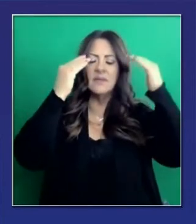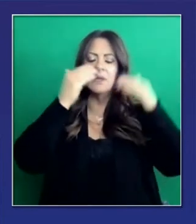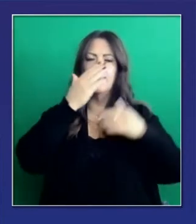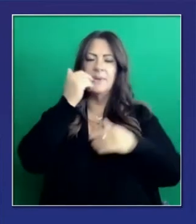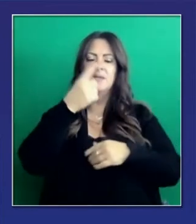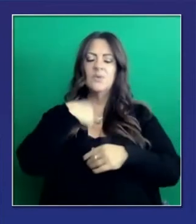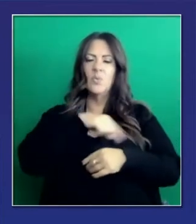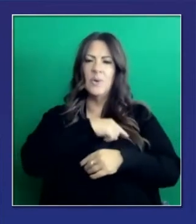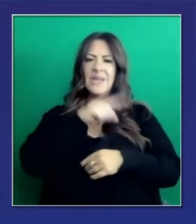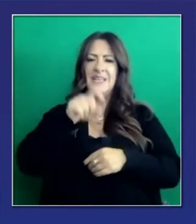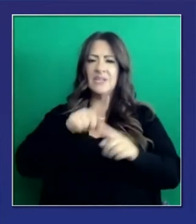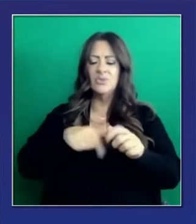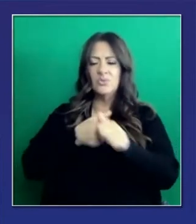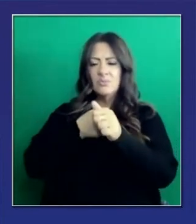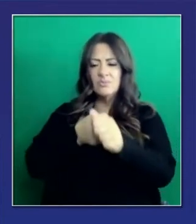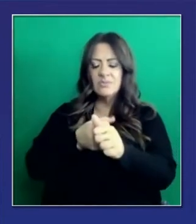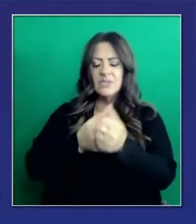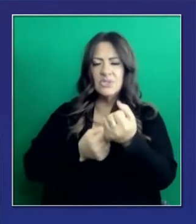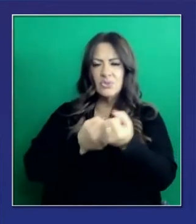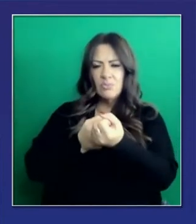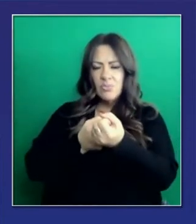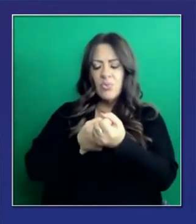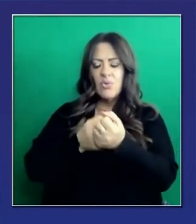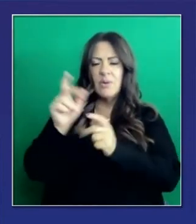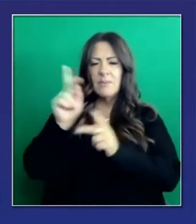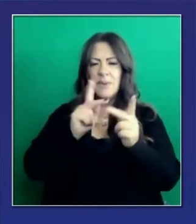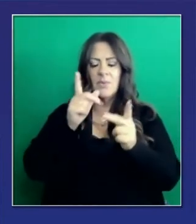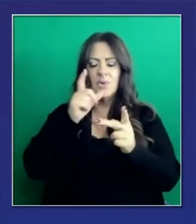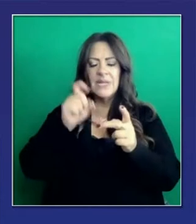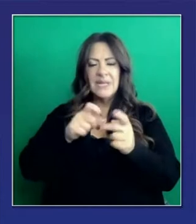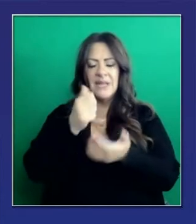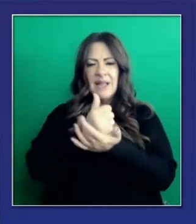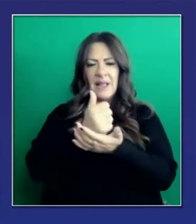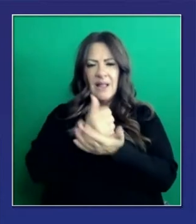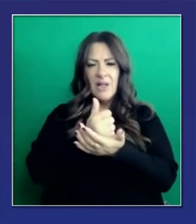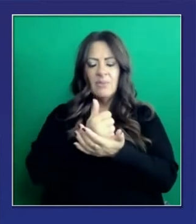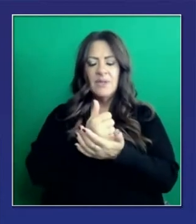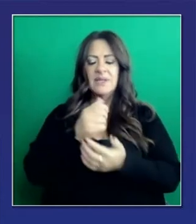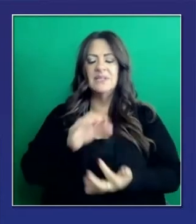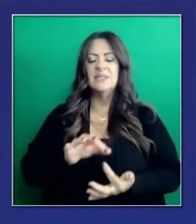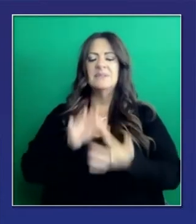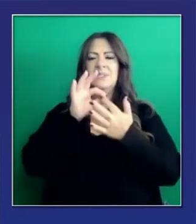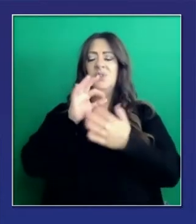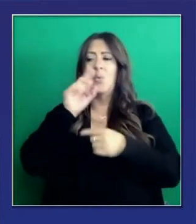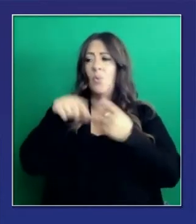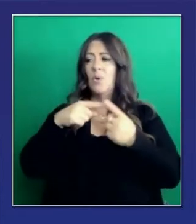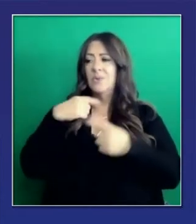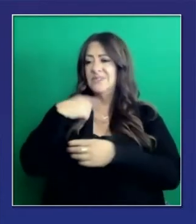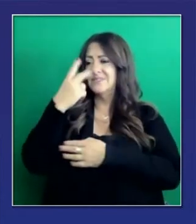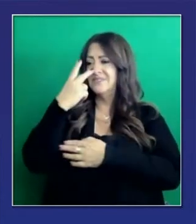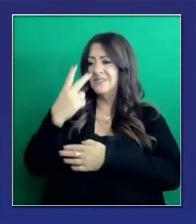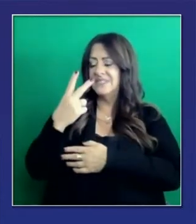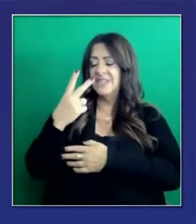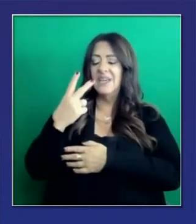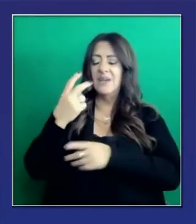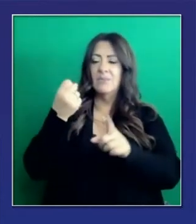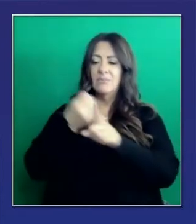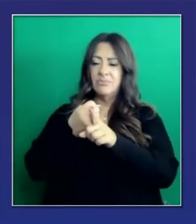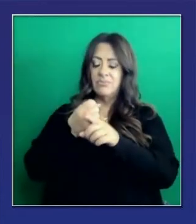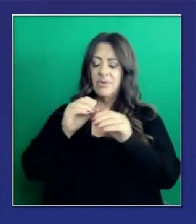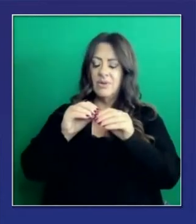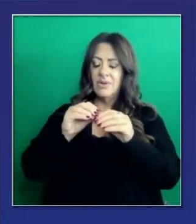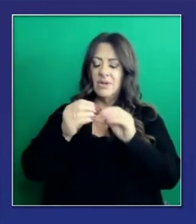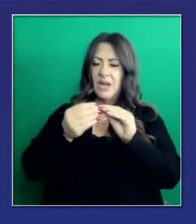pacientes que están necesitados de atención. Si vemos un nivel extremado de